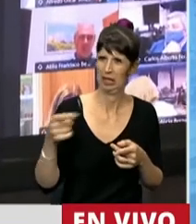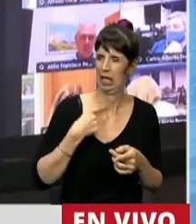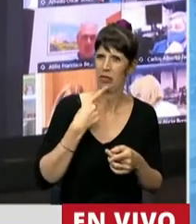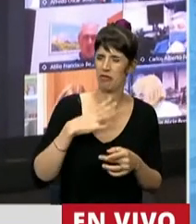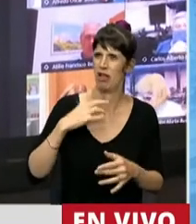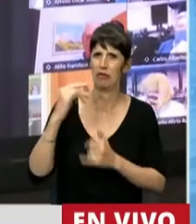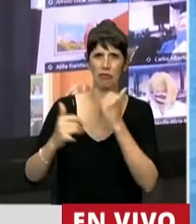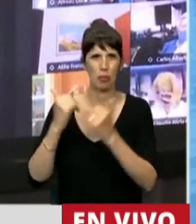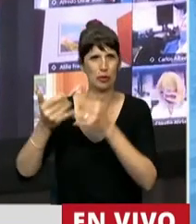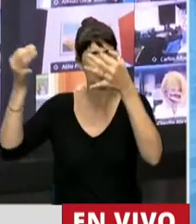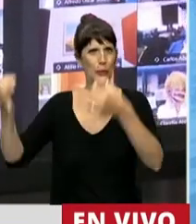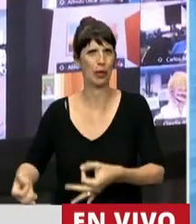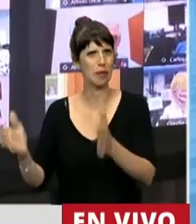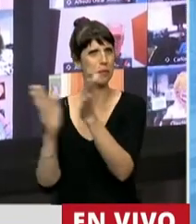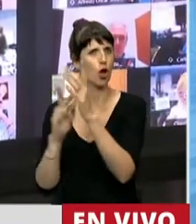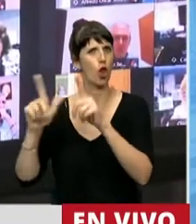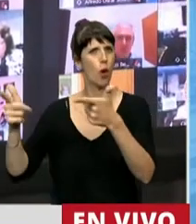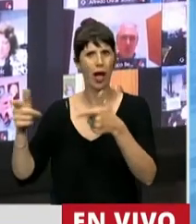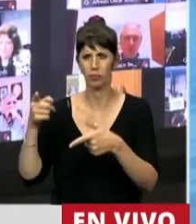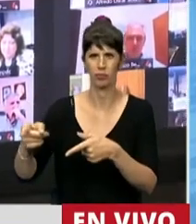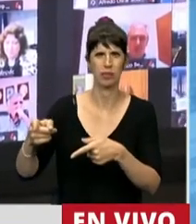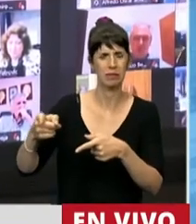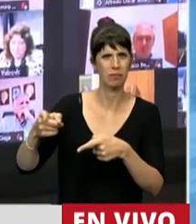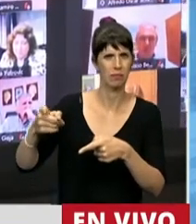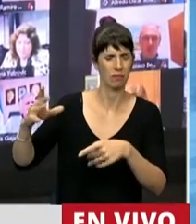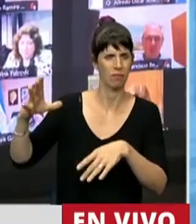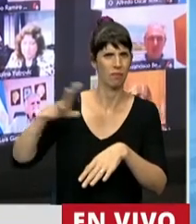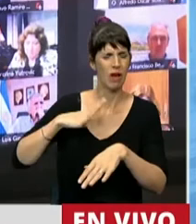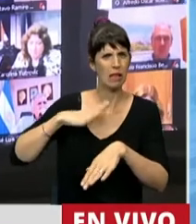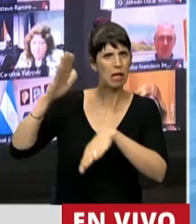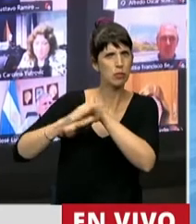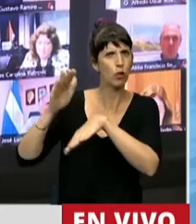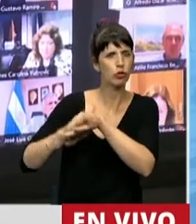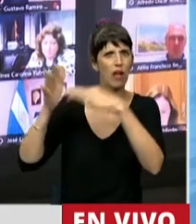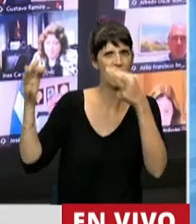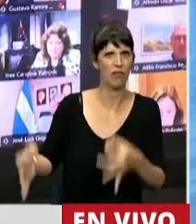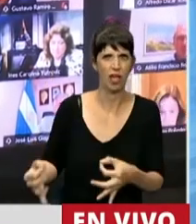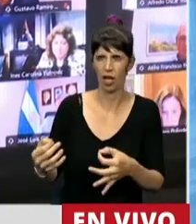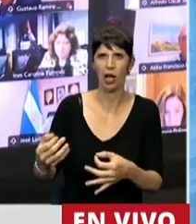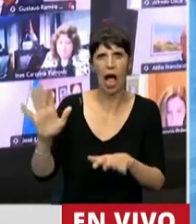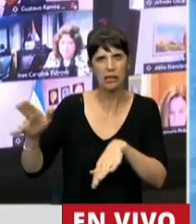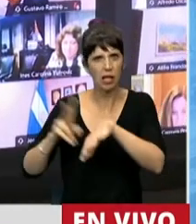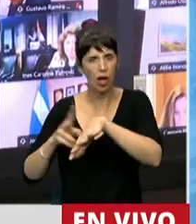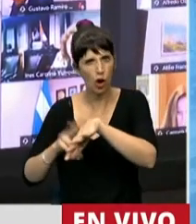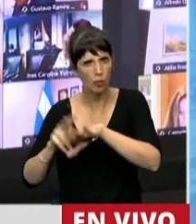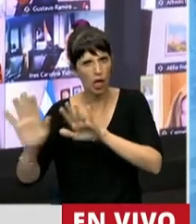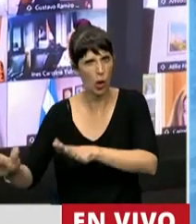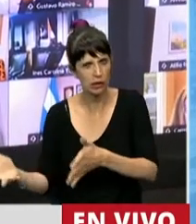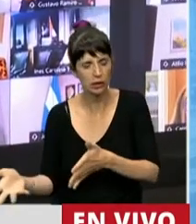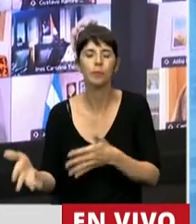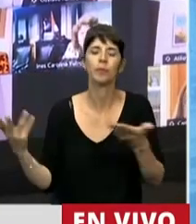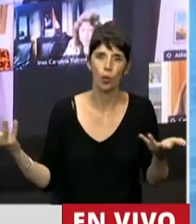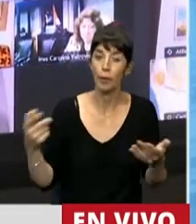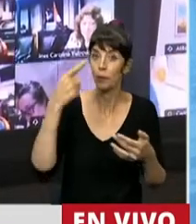sino que tiene una cuota de irresponsabilidad gravísima por la responsabilidad funcional que le cabe a los diputados de la Nación. Para ir cerrando,